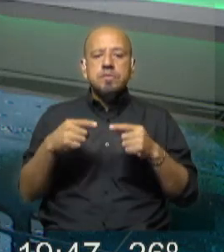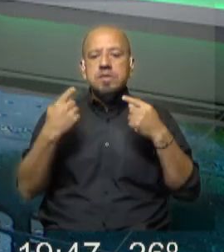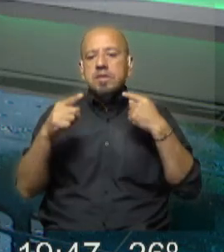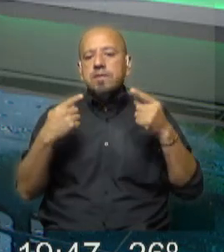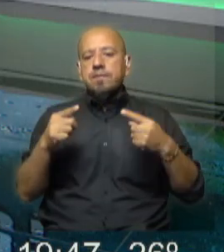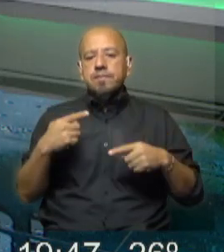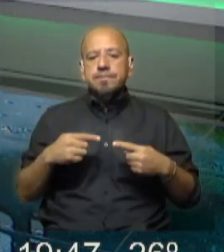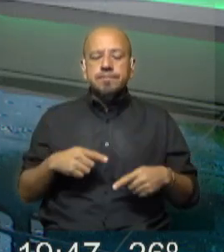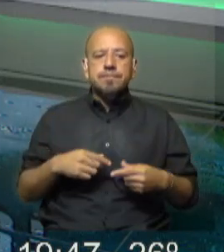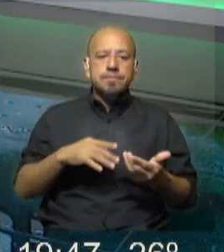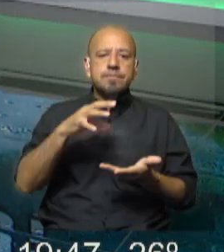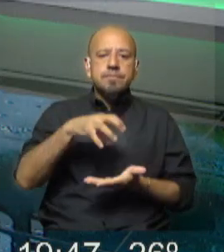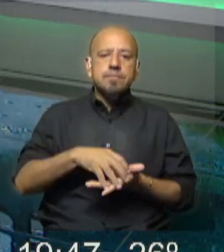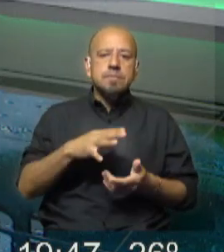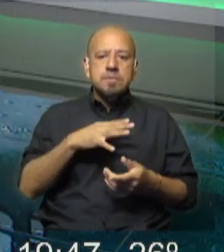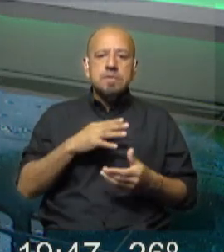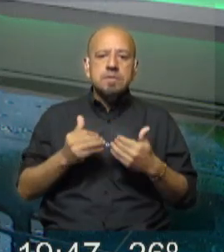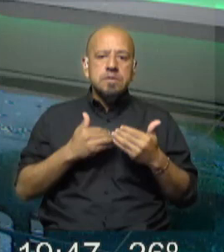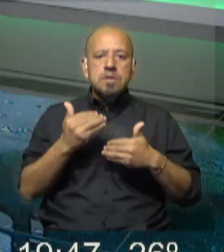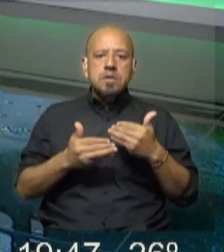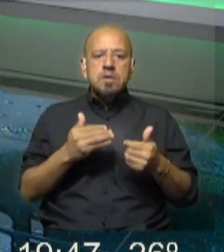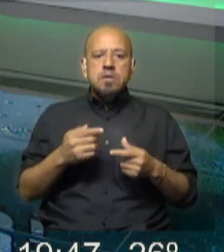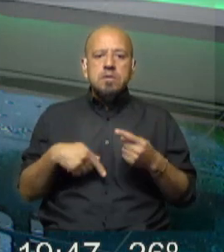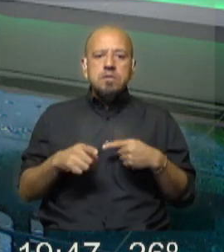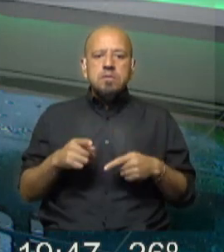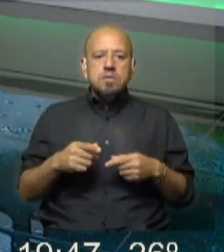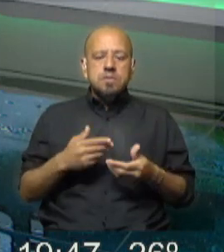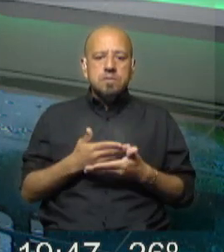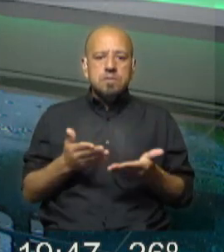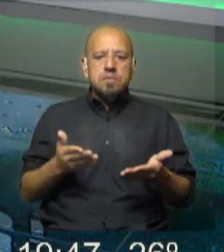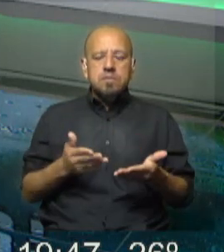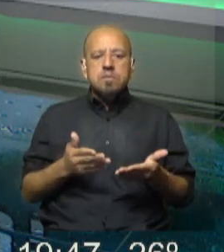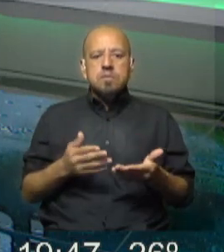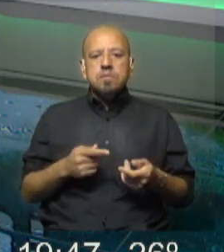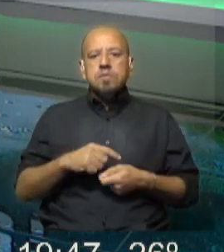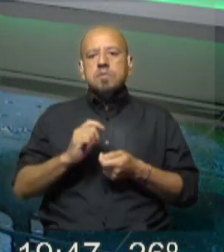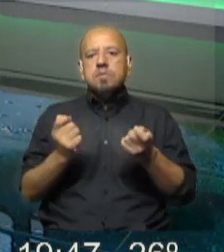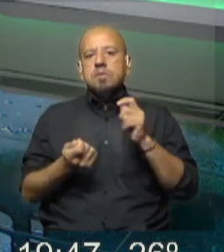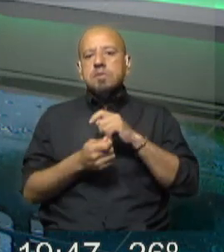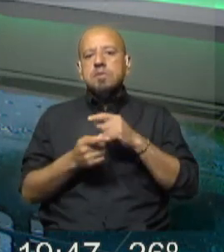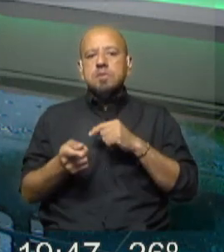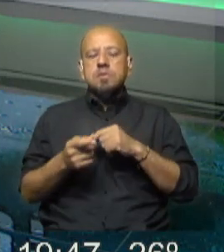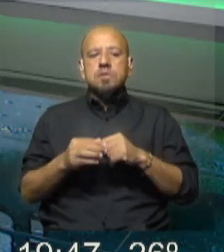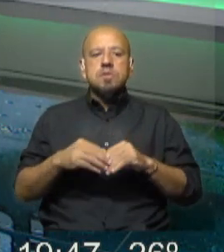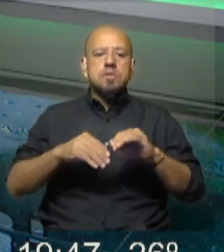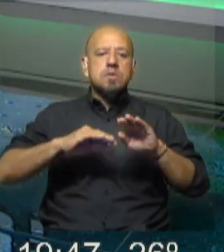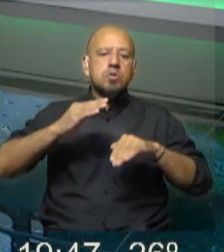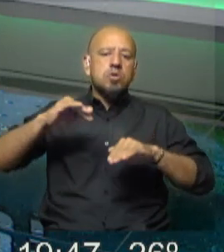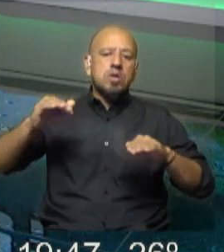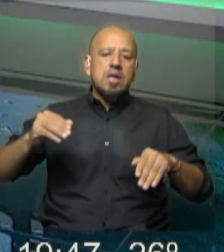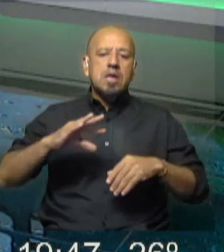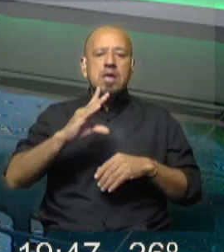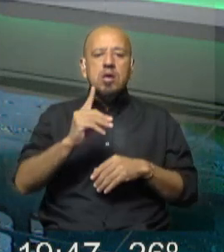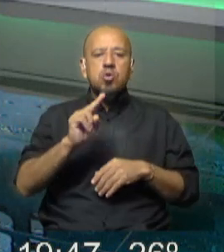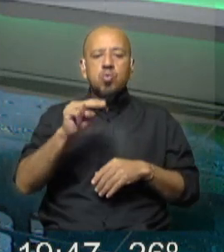infraestructuras que han avanzado sobre la costa, modificando el sistema de dunas, también